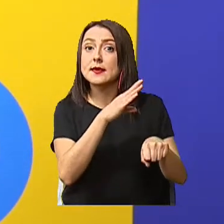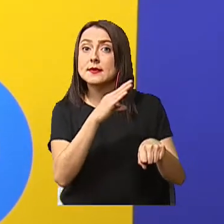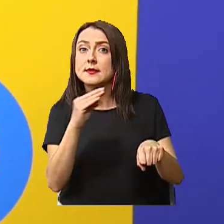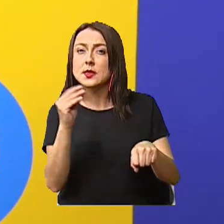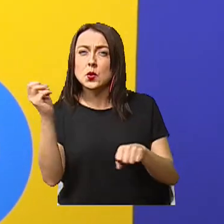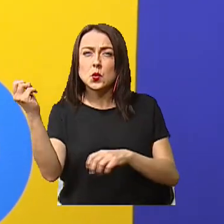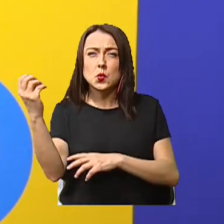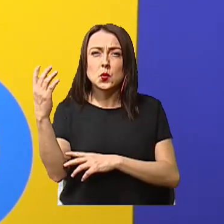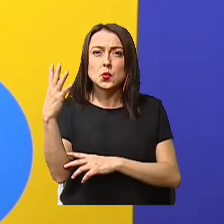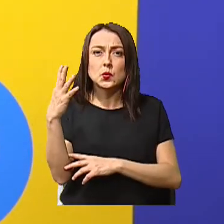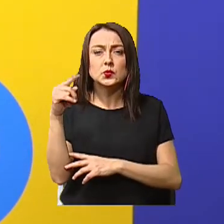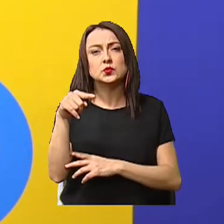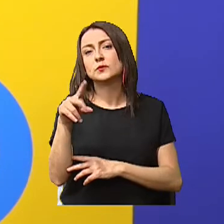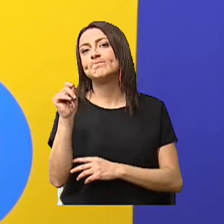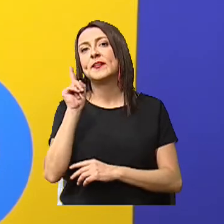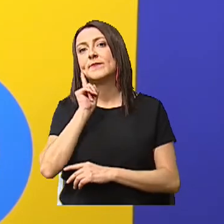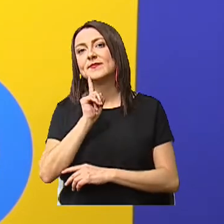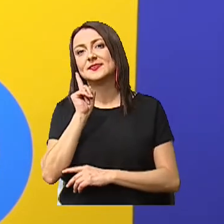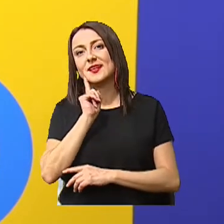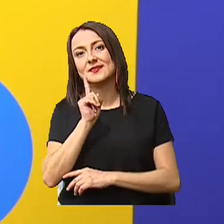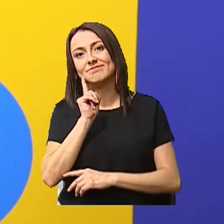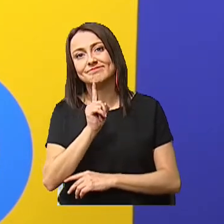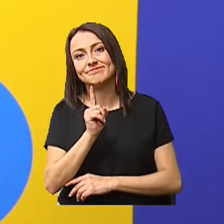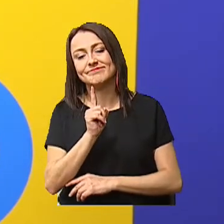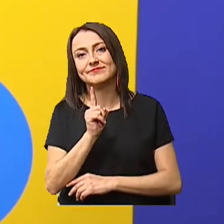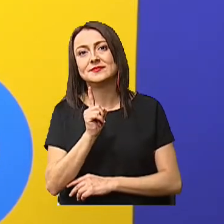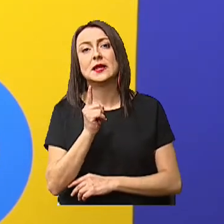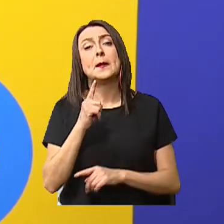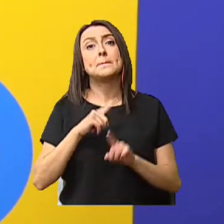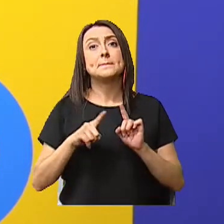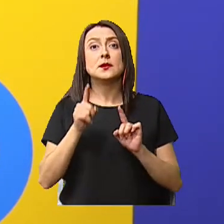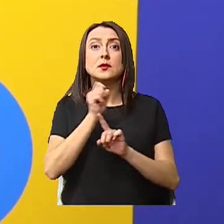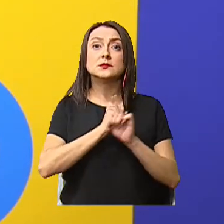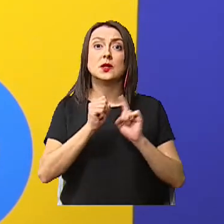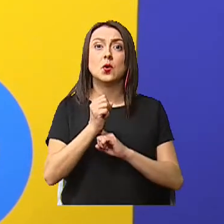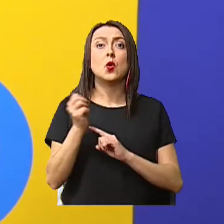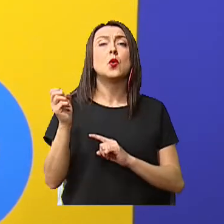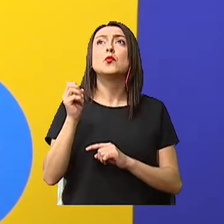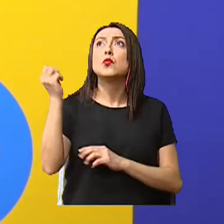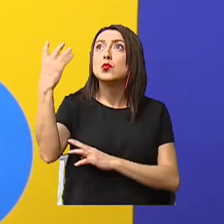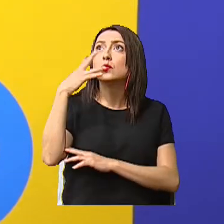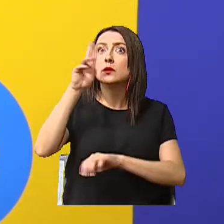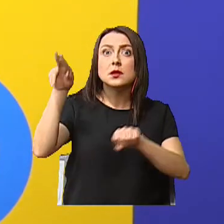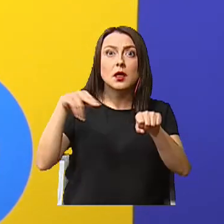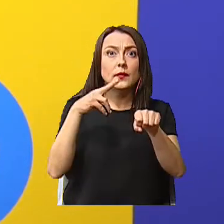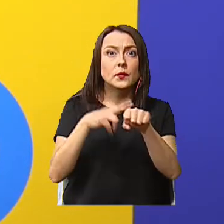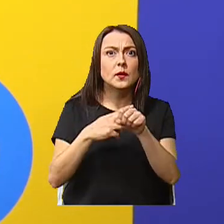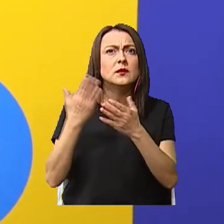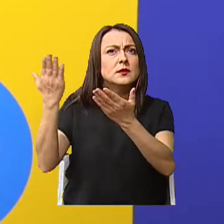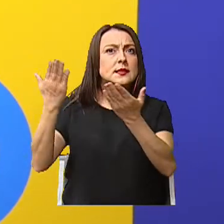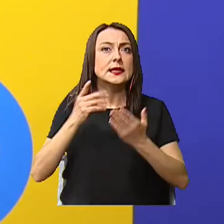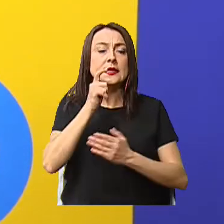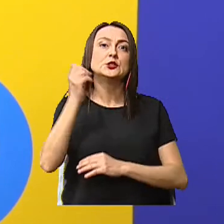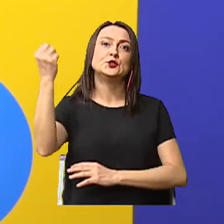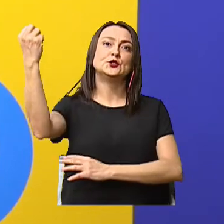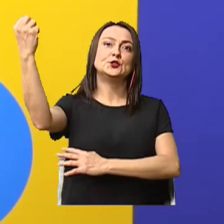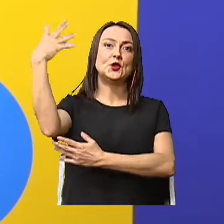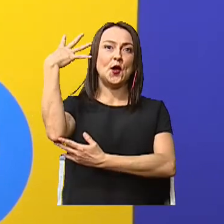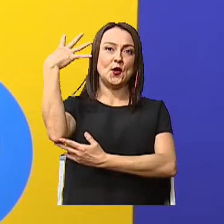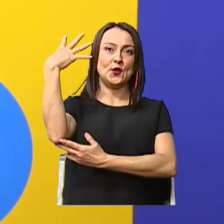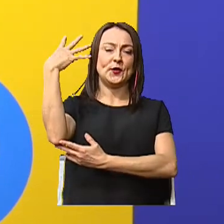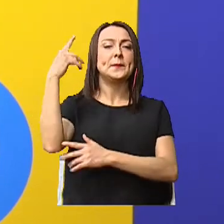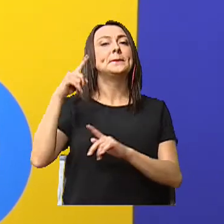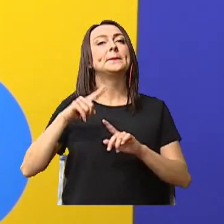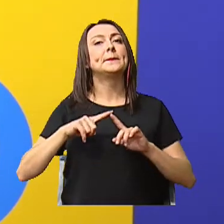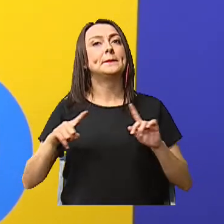una que es artificial. En el caso de la luz natural nos la proporciona el sol y